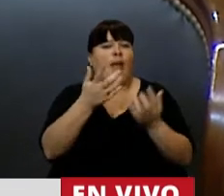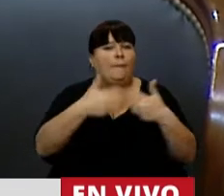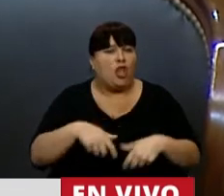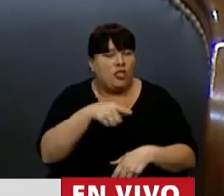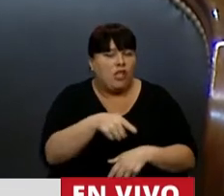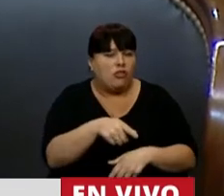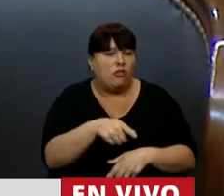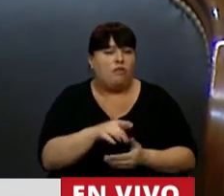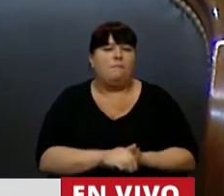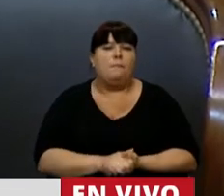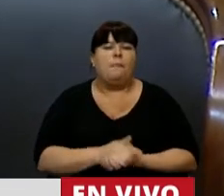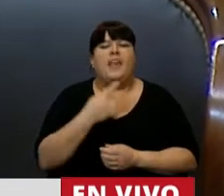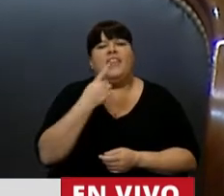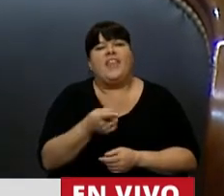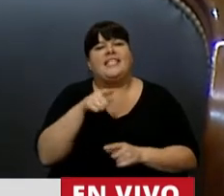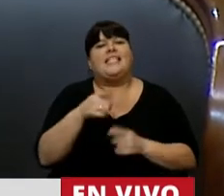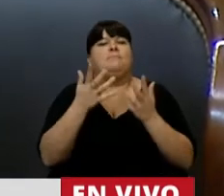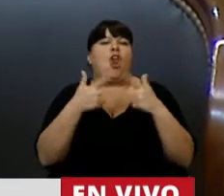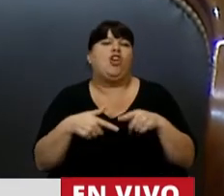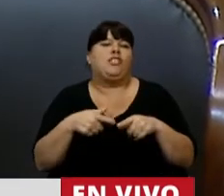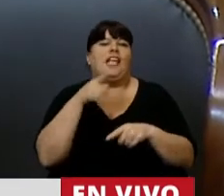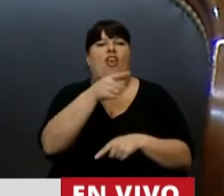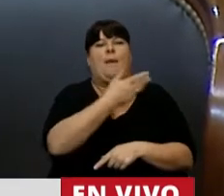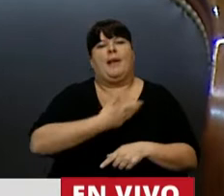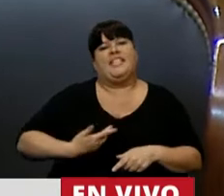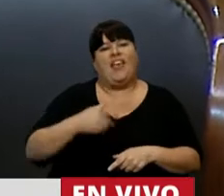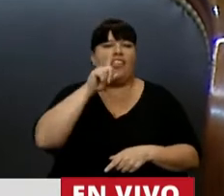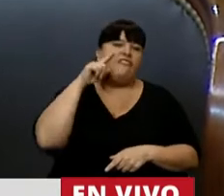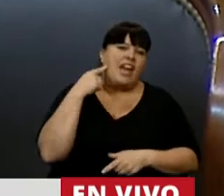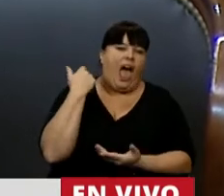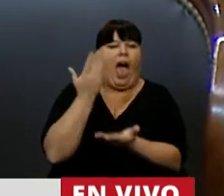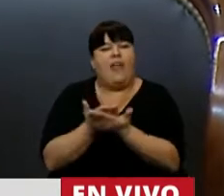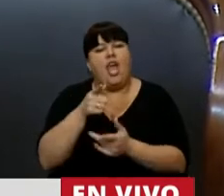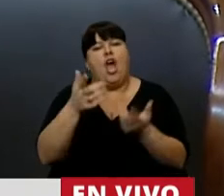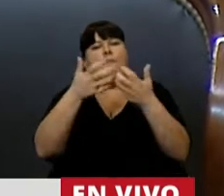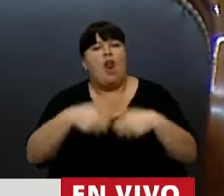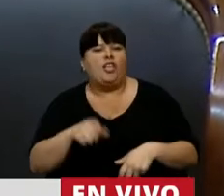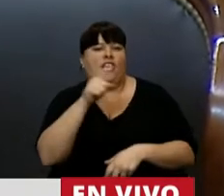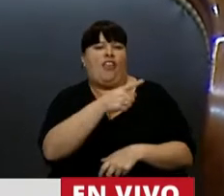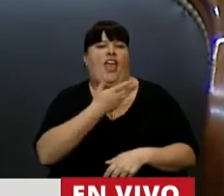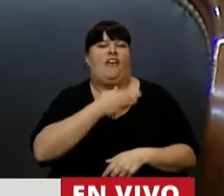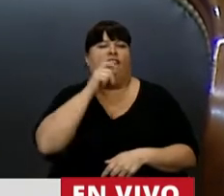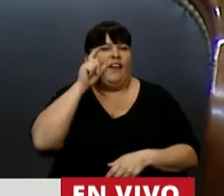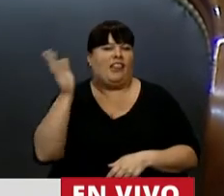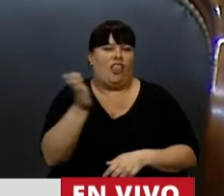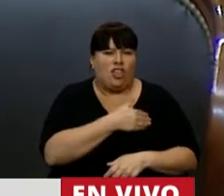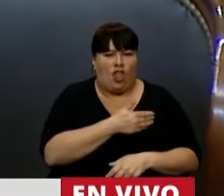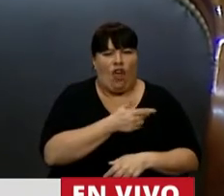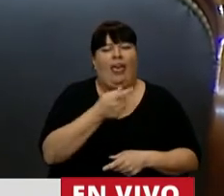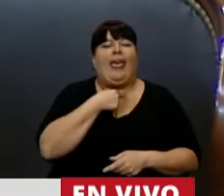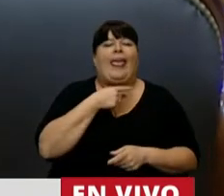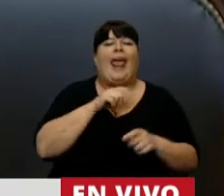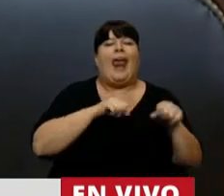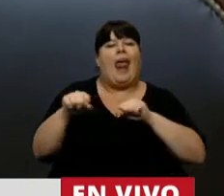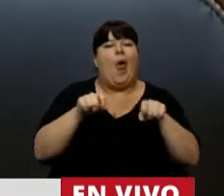proyecto plantearon que este era el proyecto del Presidente Alberto Fernández, que este era el proyecto del Frente de Todos. Trataron de